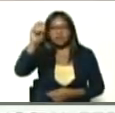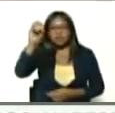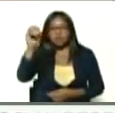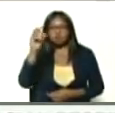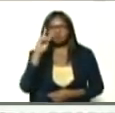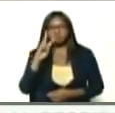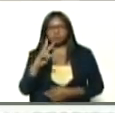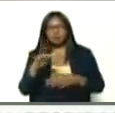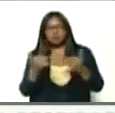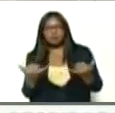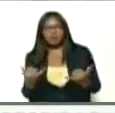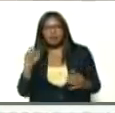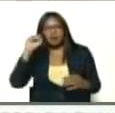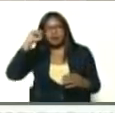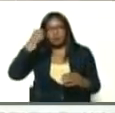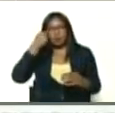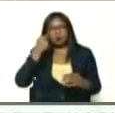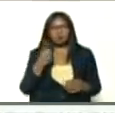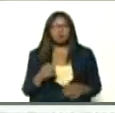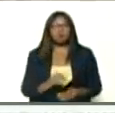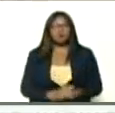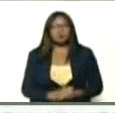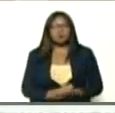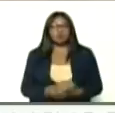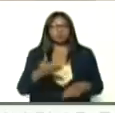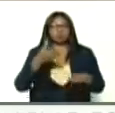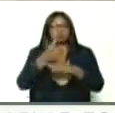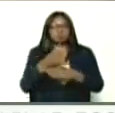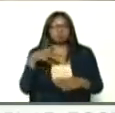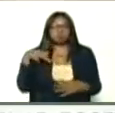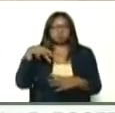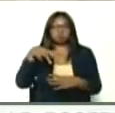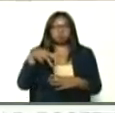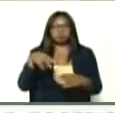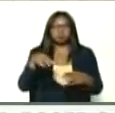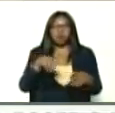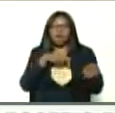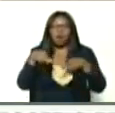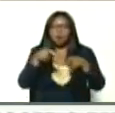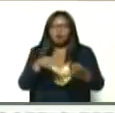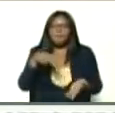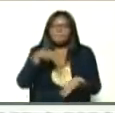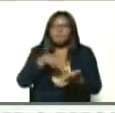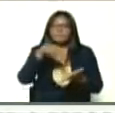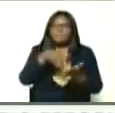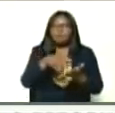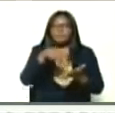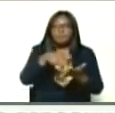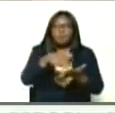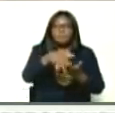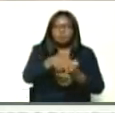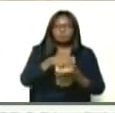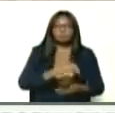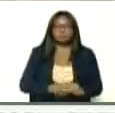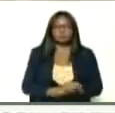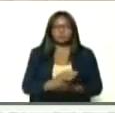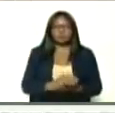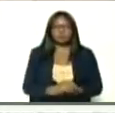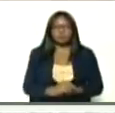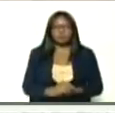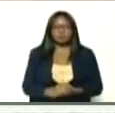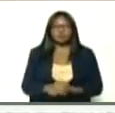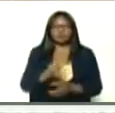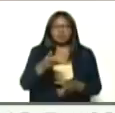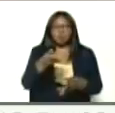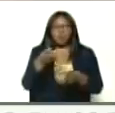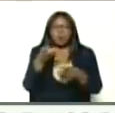recuerdo del trocherismo, eso está fresco en la memoria de todos, le cobraban a